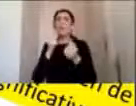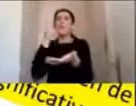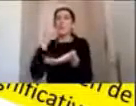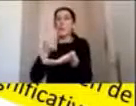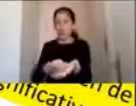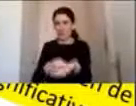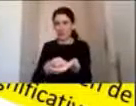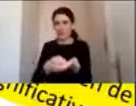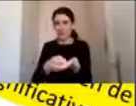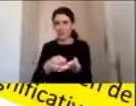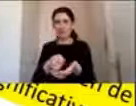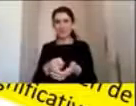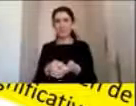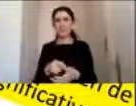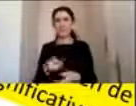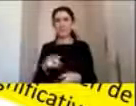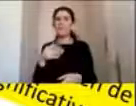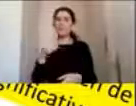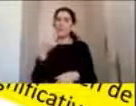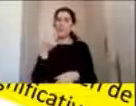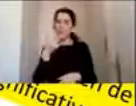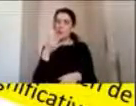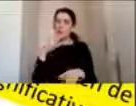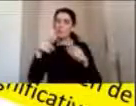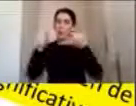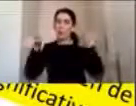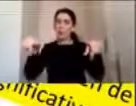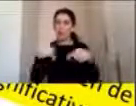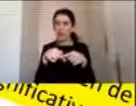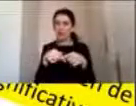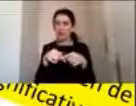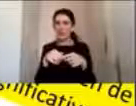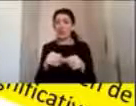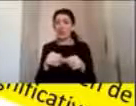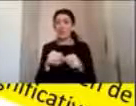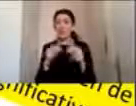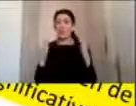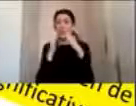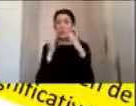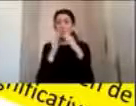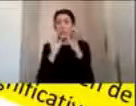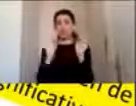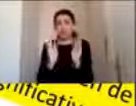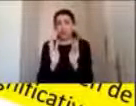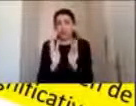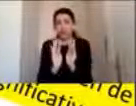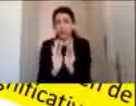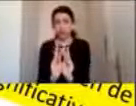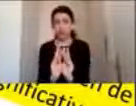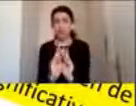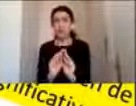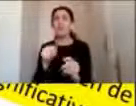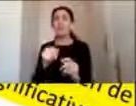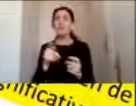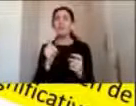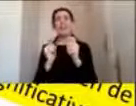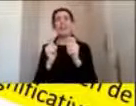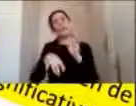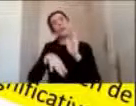La consideración de los espacios, también mientras más y nada estemos, mayores condiciones de riesgo existirán para nuestros niños.